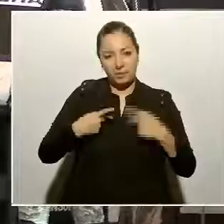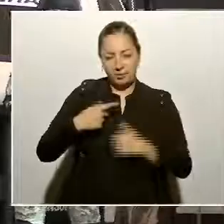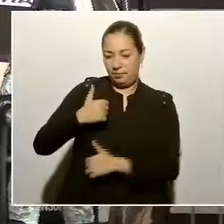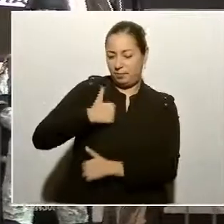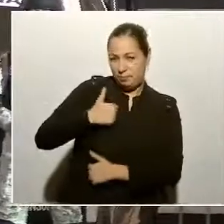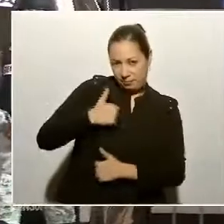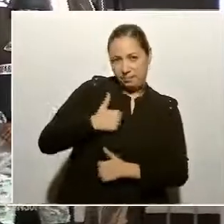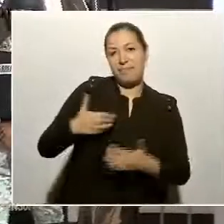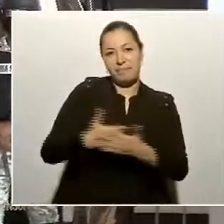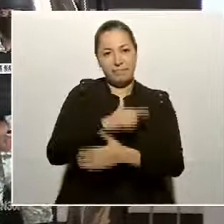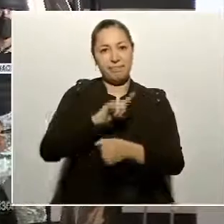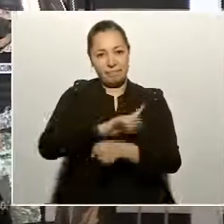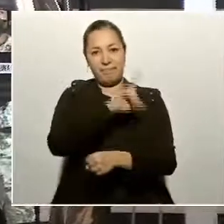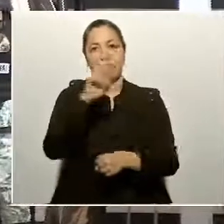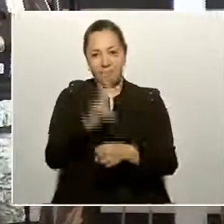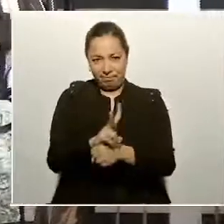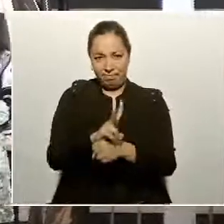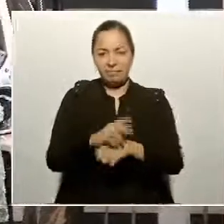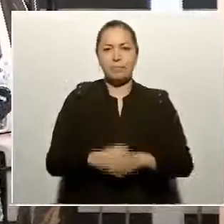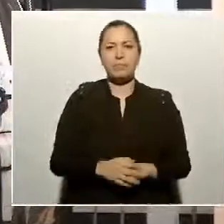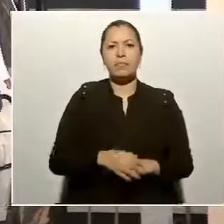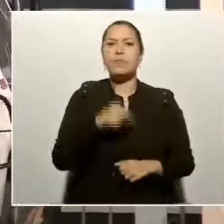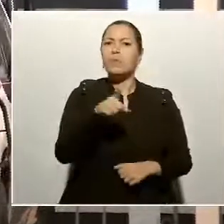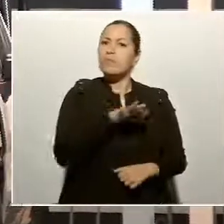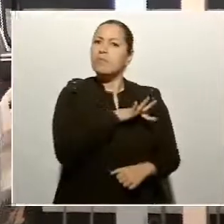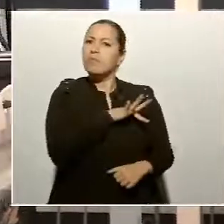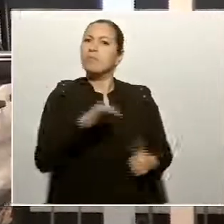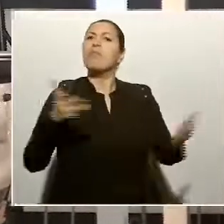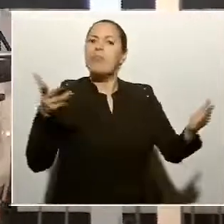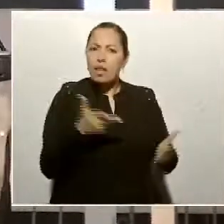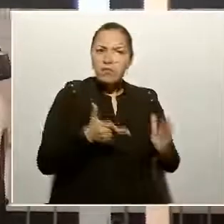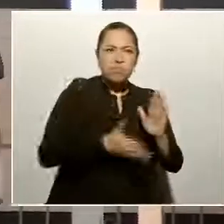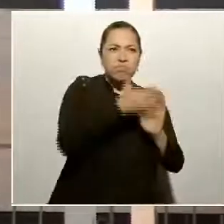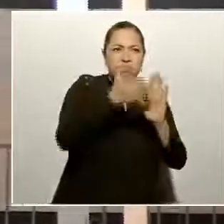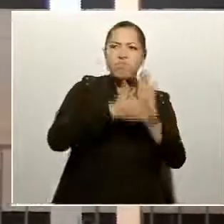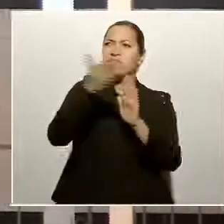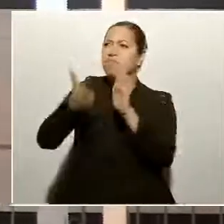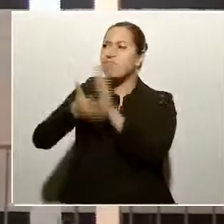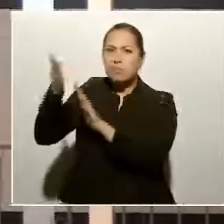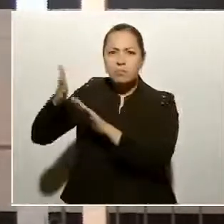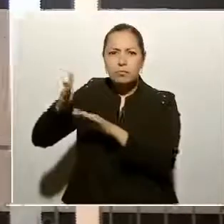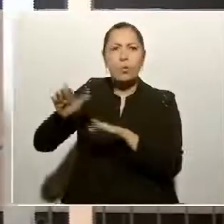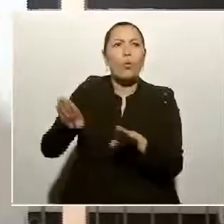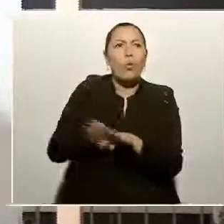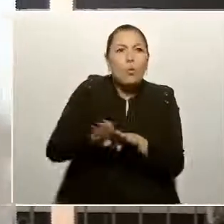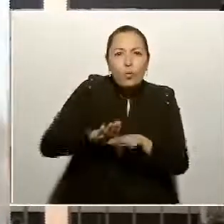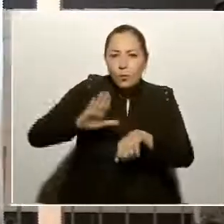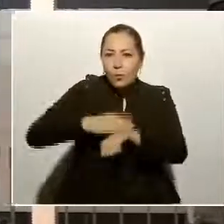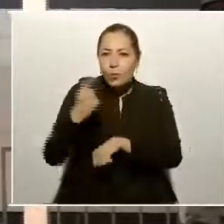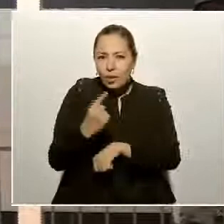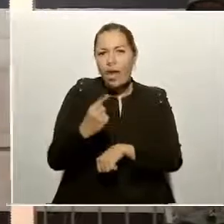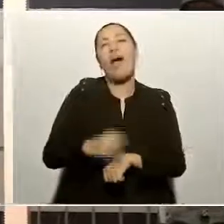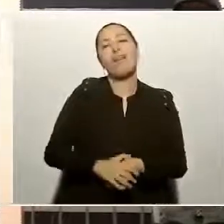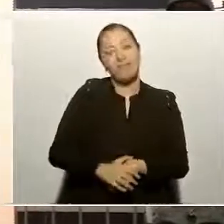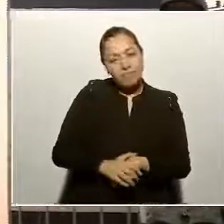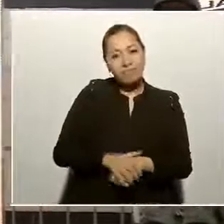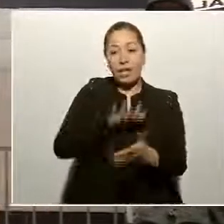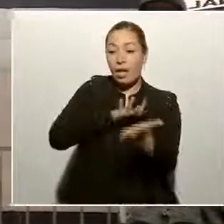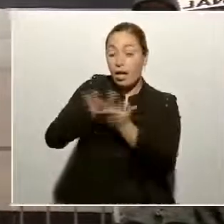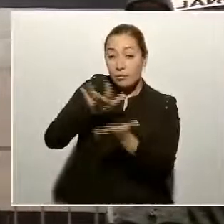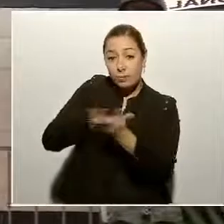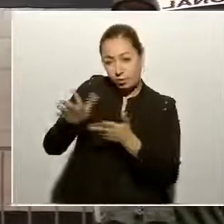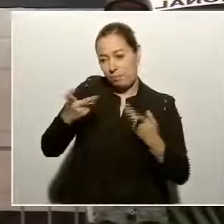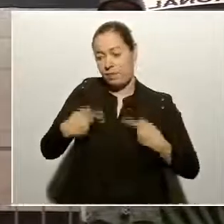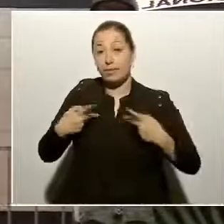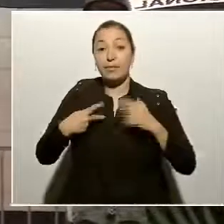Nacional. Podemos hacer estos cuarteles porque contamos con el apoyo de los ingenieros militares.